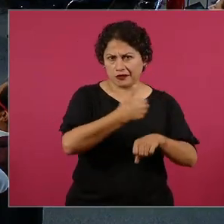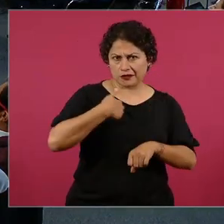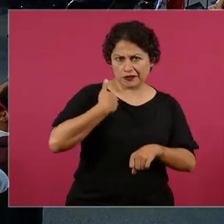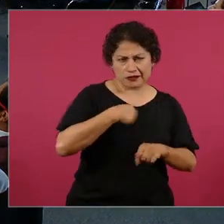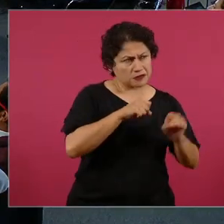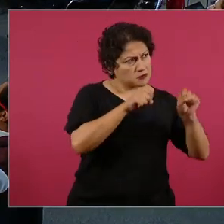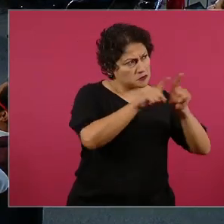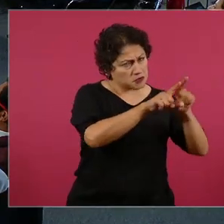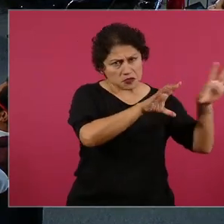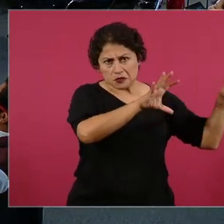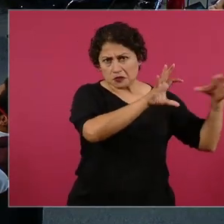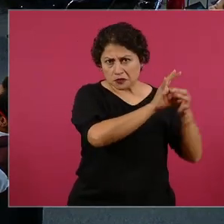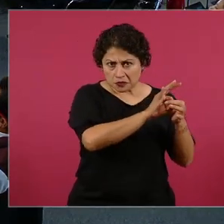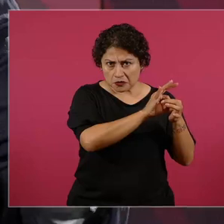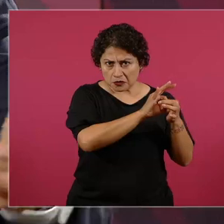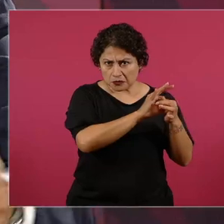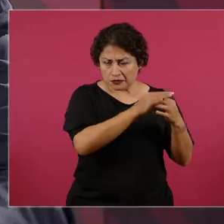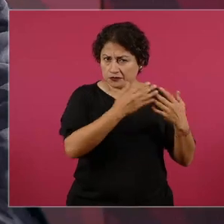juntos